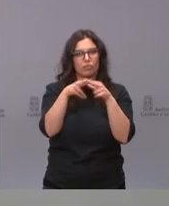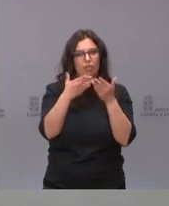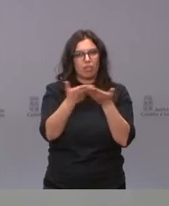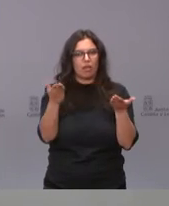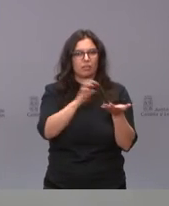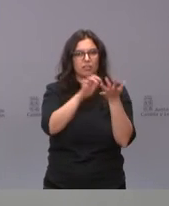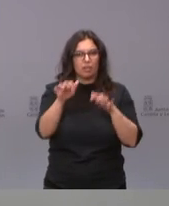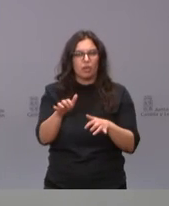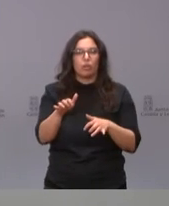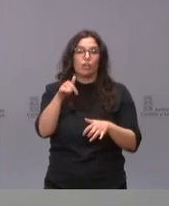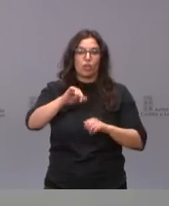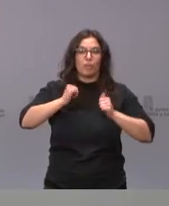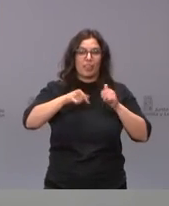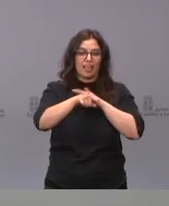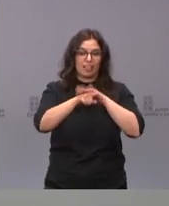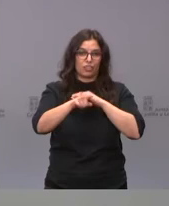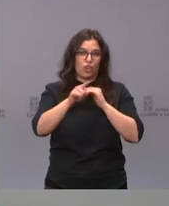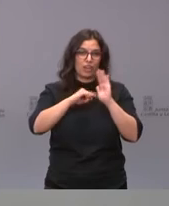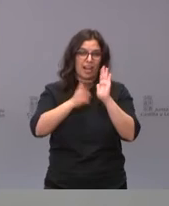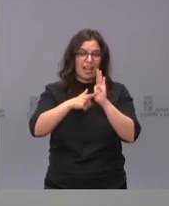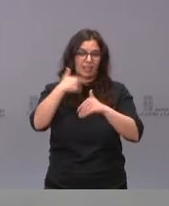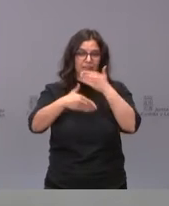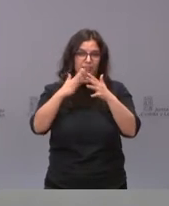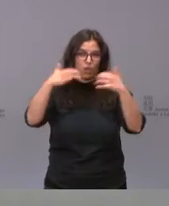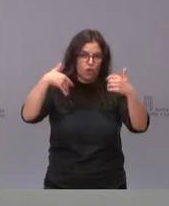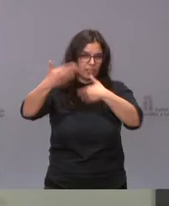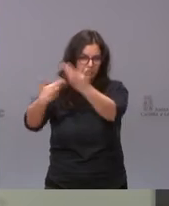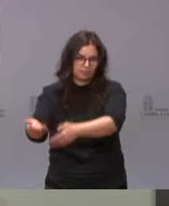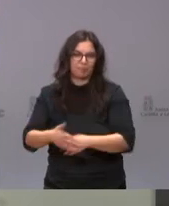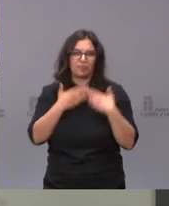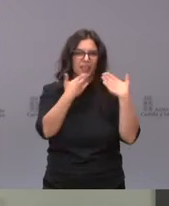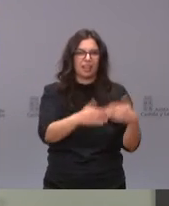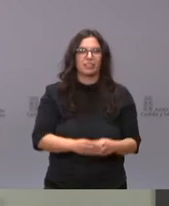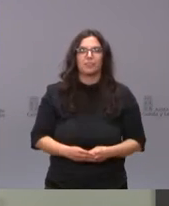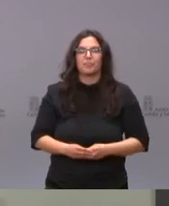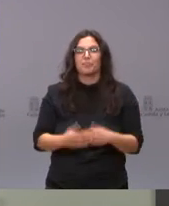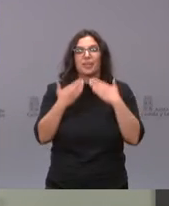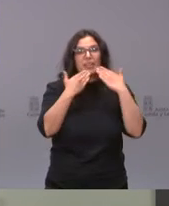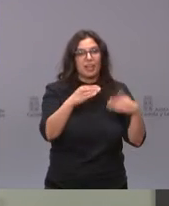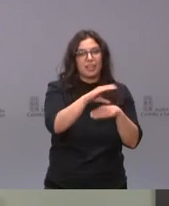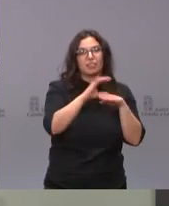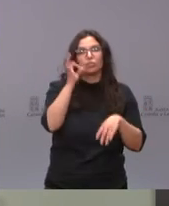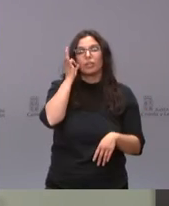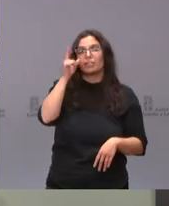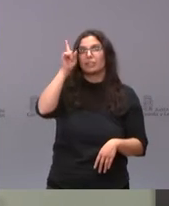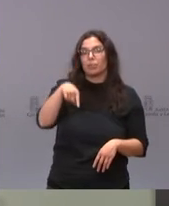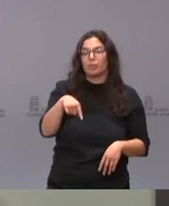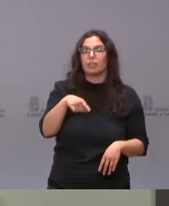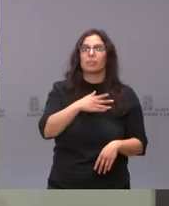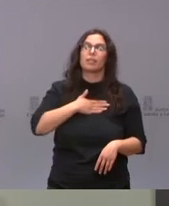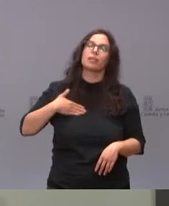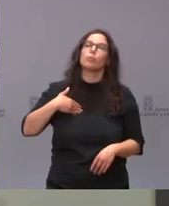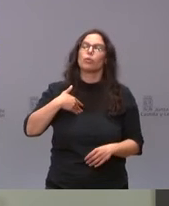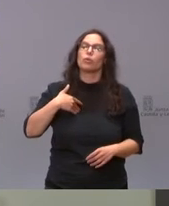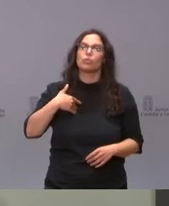que hoy inicia su tramitación parlamentaria. Muchas gracias. Muchas gracias, consejera. También queremos dar conocimiento